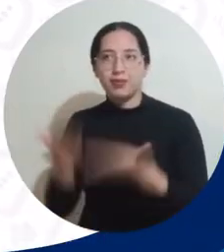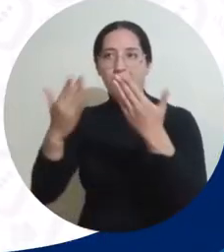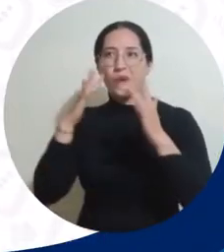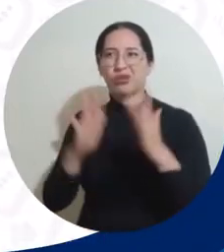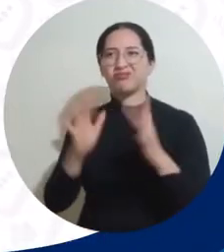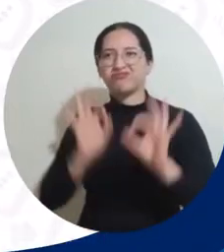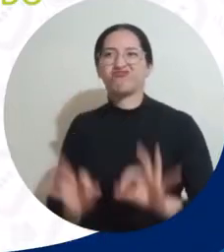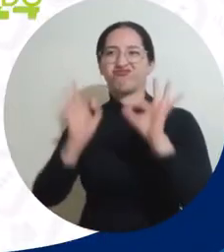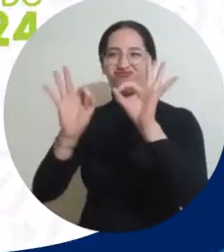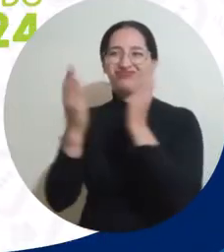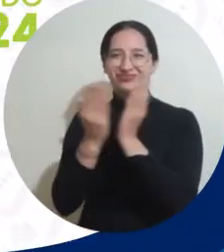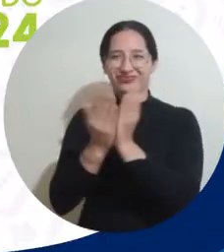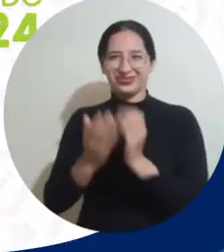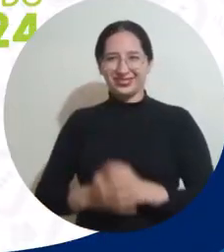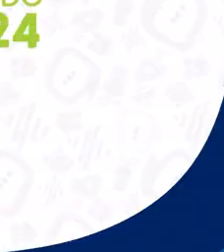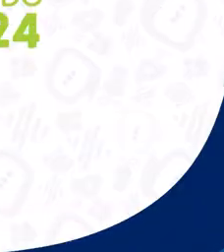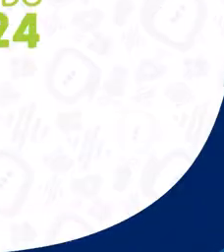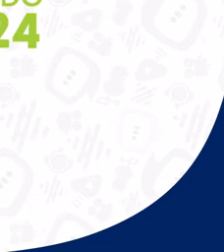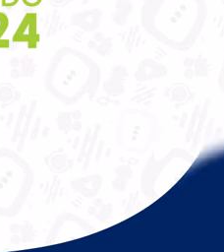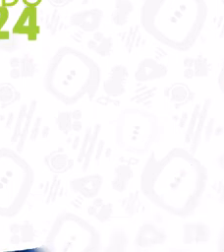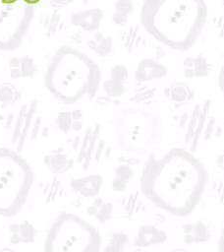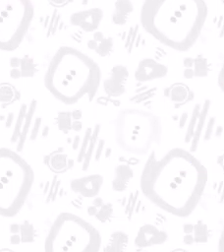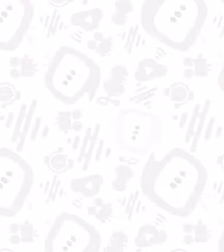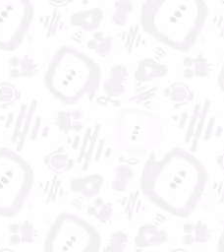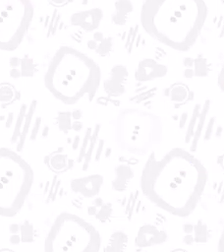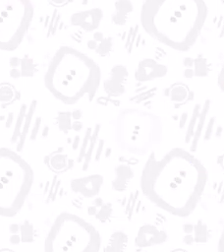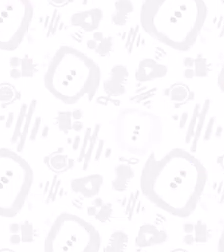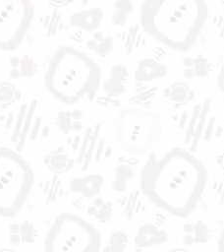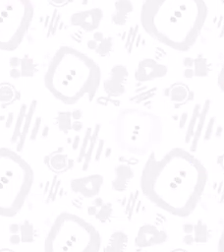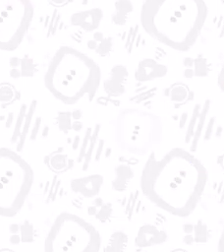Universidad del Matalín, aún más influyente e innovadora.